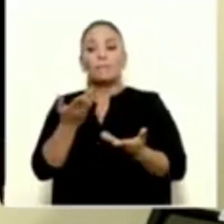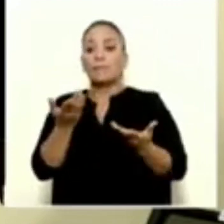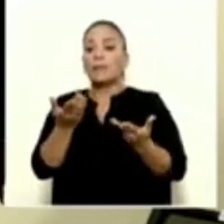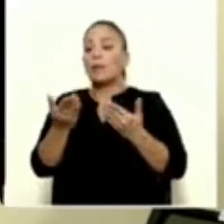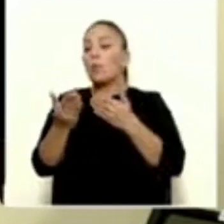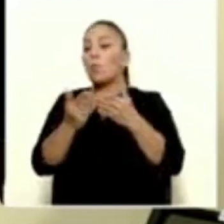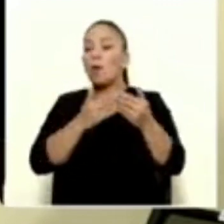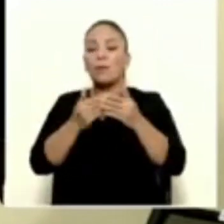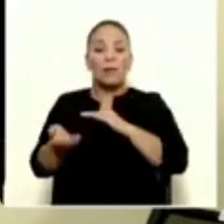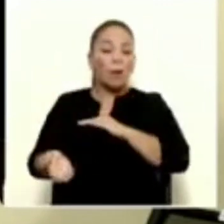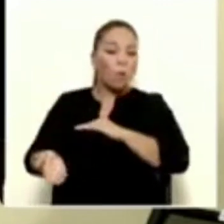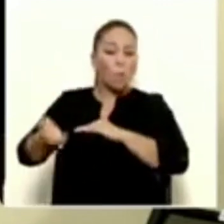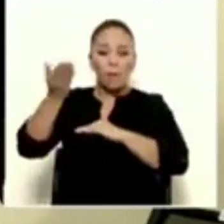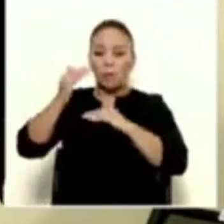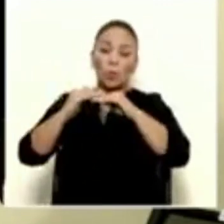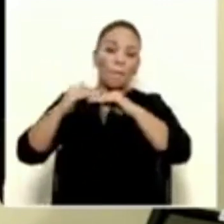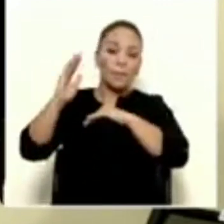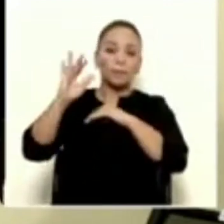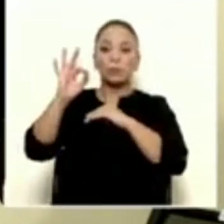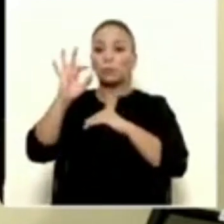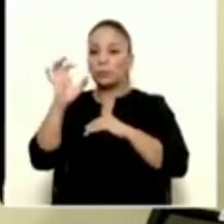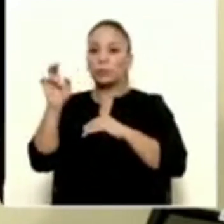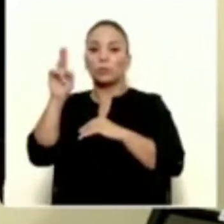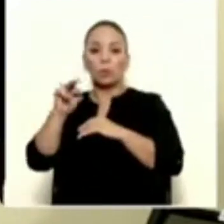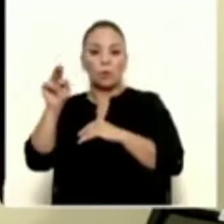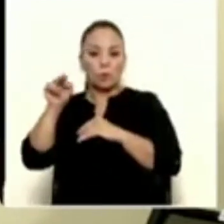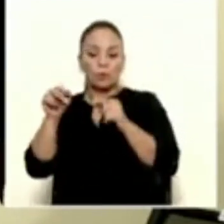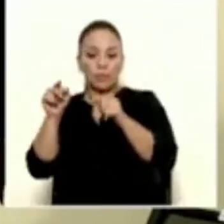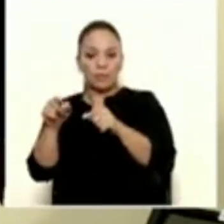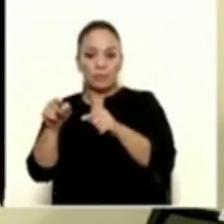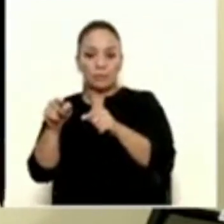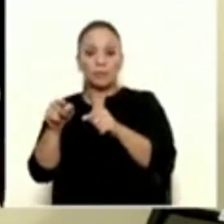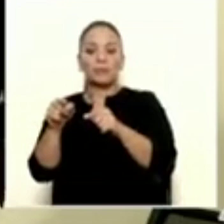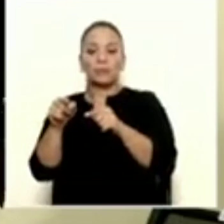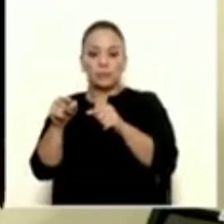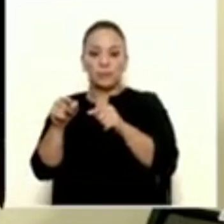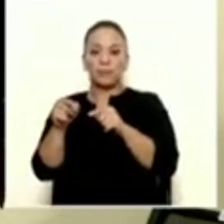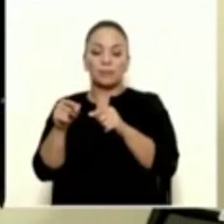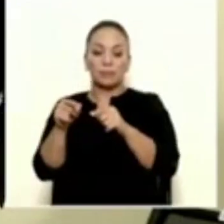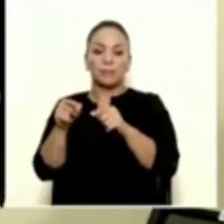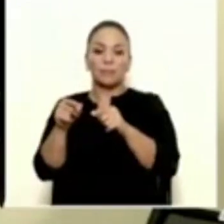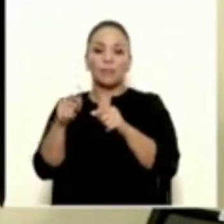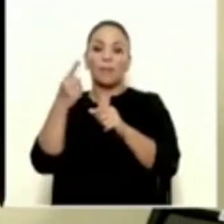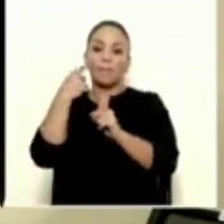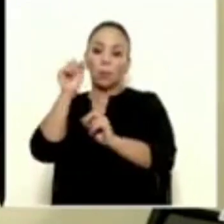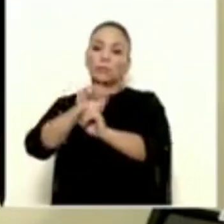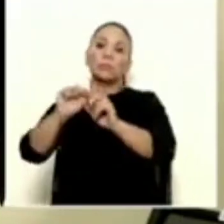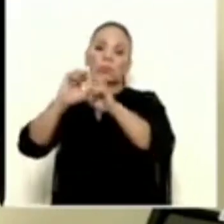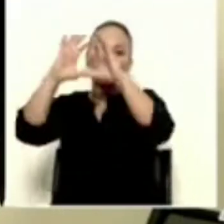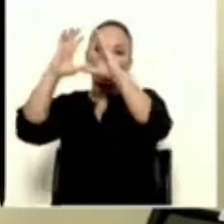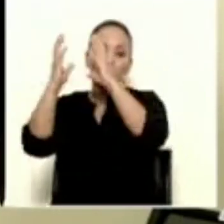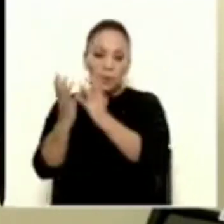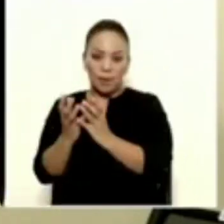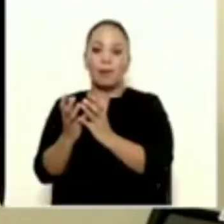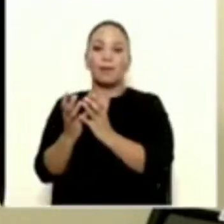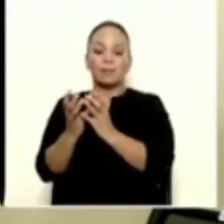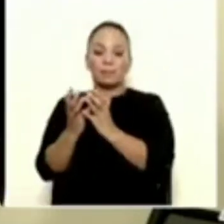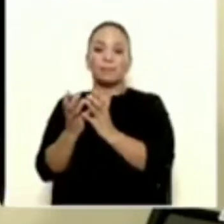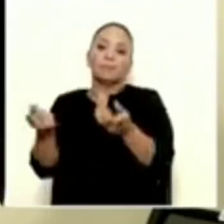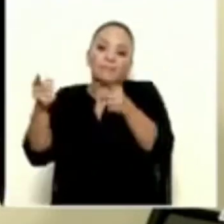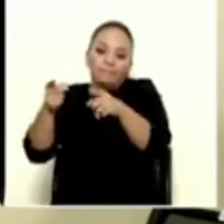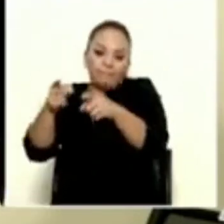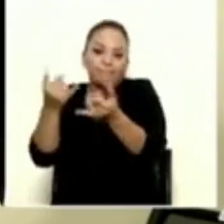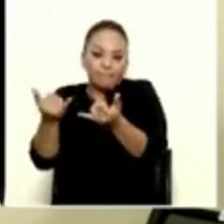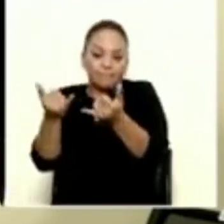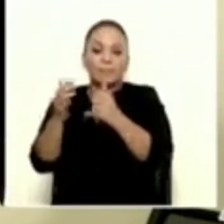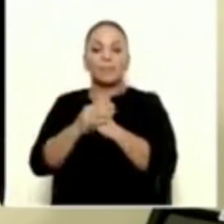aumento más allá de 900 colones, producto de la situación global o lo que fuese en estos momentos,